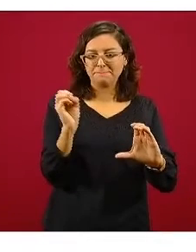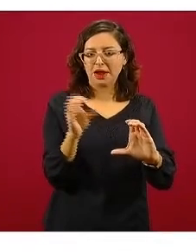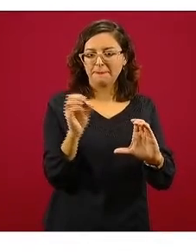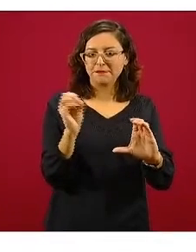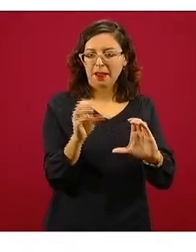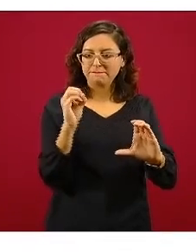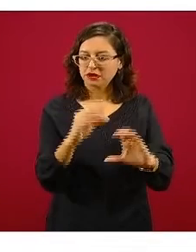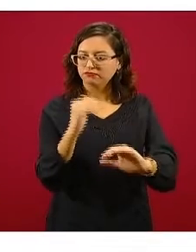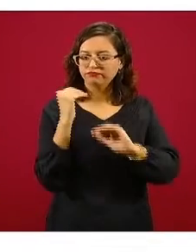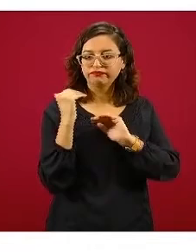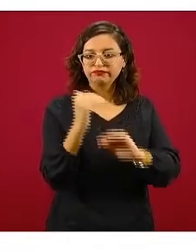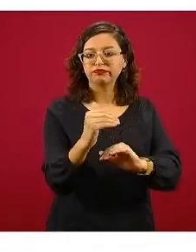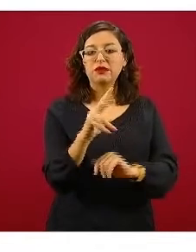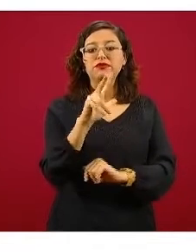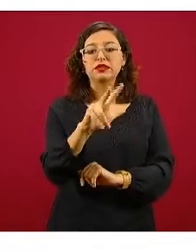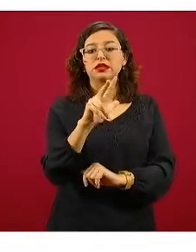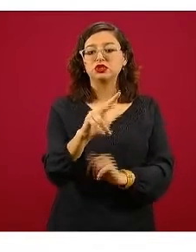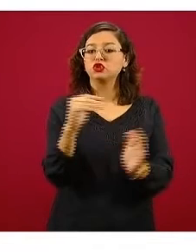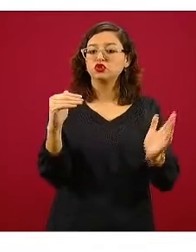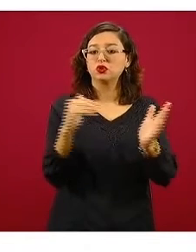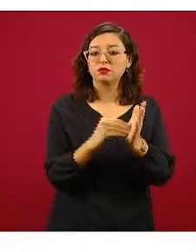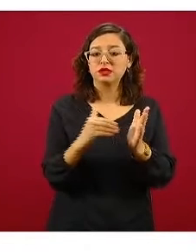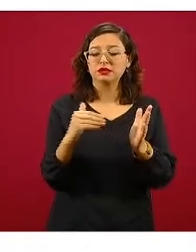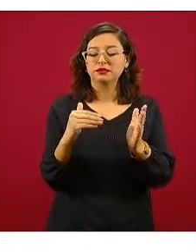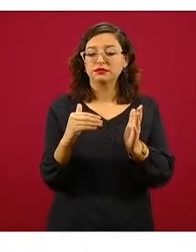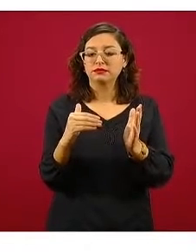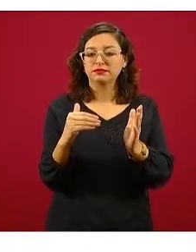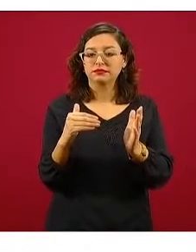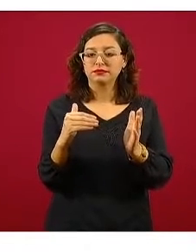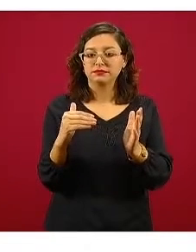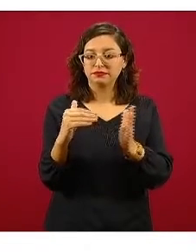que puede tener esta beca, un monto de 18 mil millones de pesos.